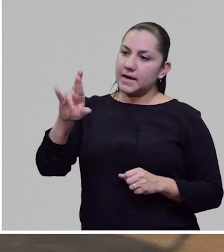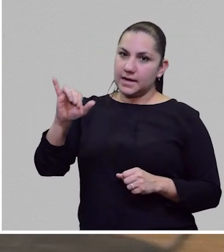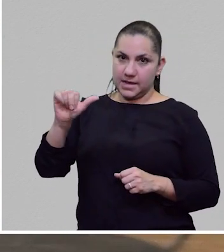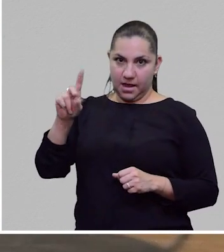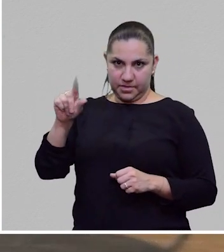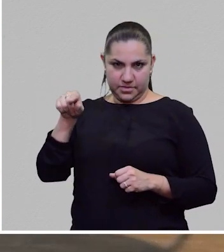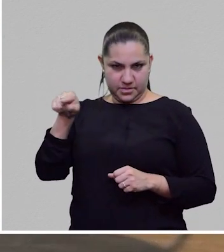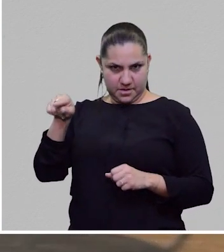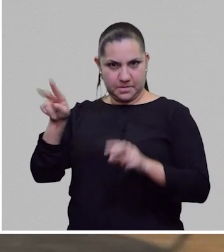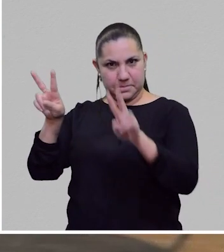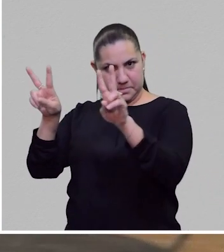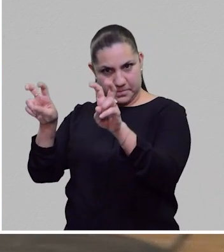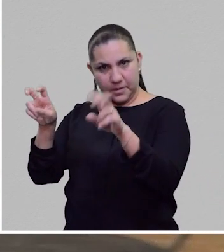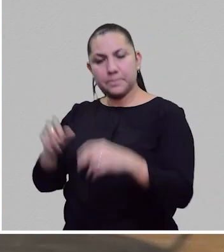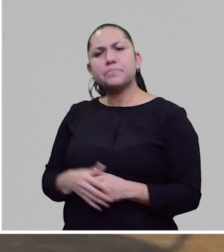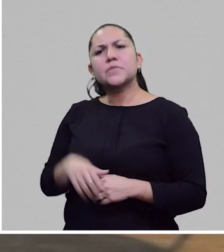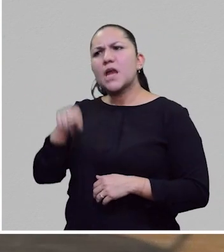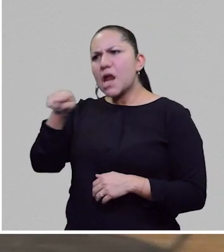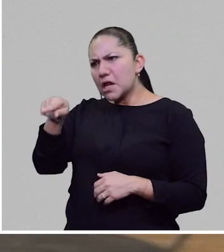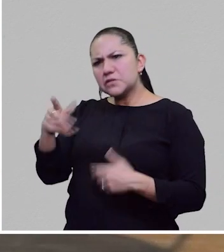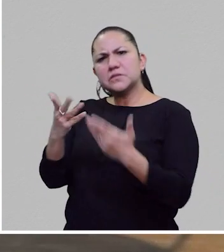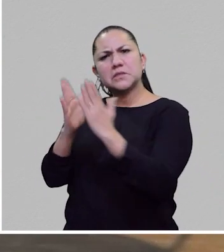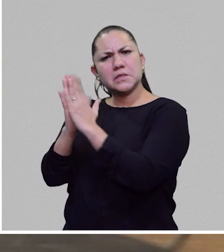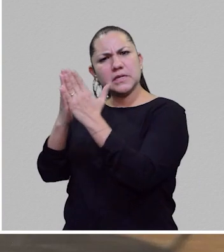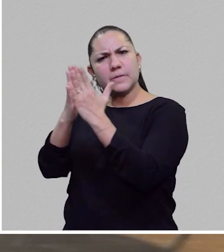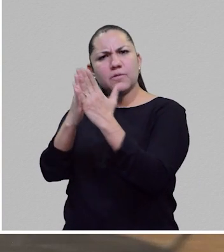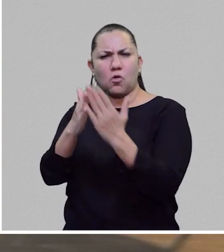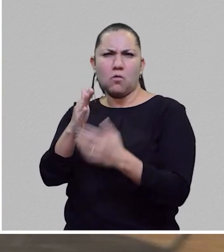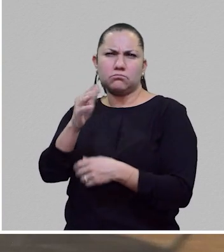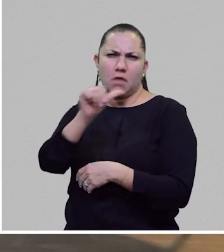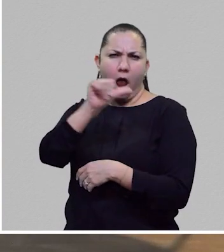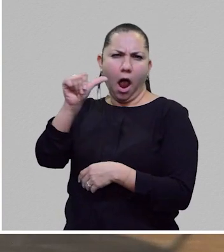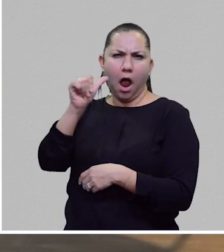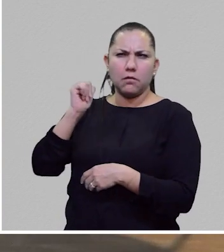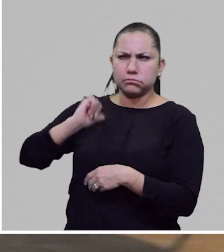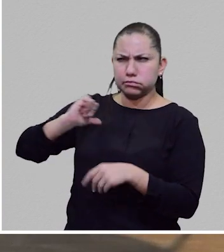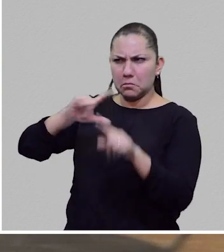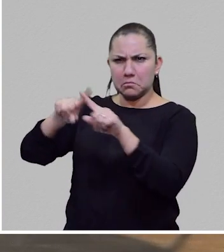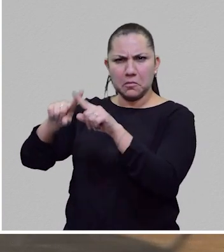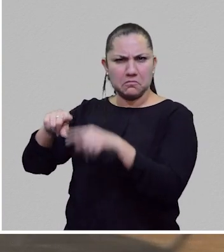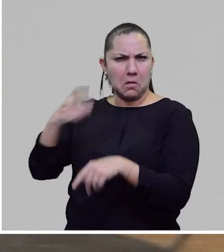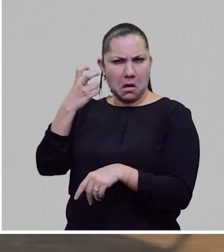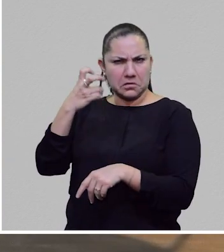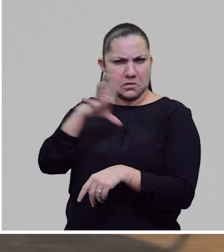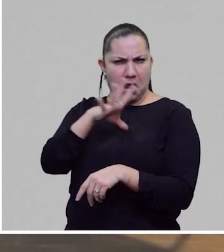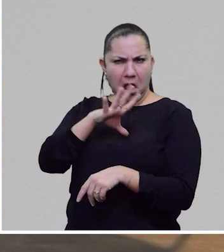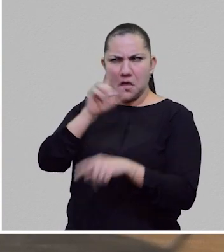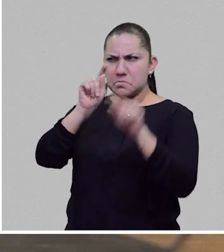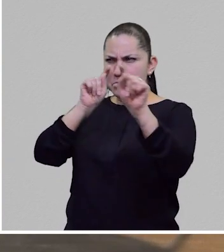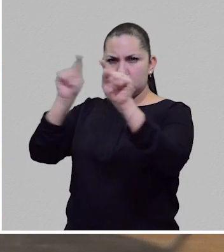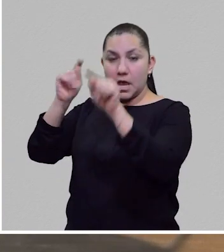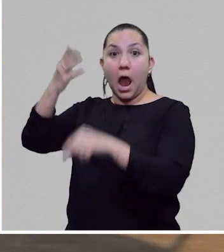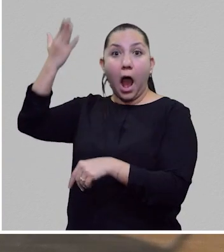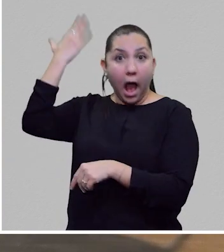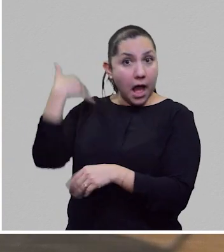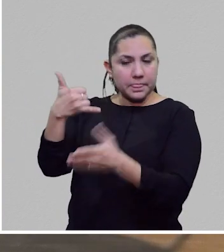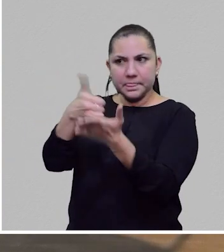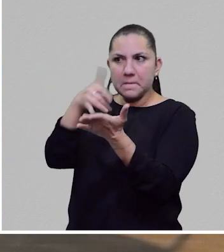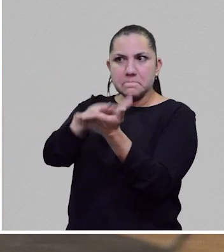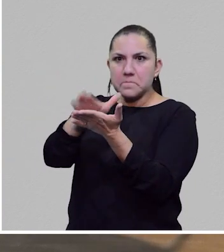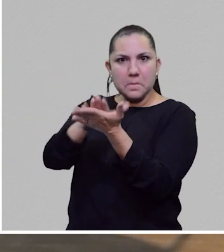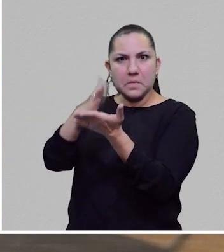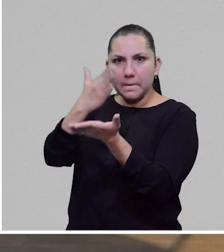que además es medianamente fácil de conseguir en las librerías de viejo. No sé si está reeditado, ahora Impediment estaba